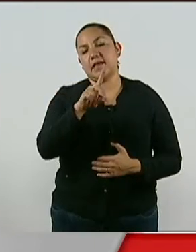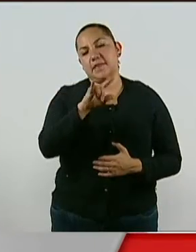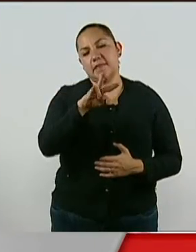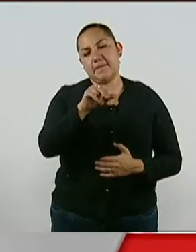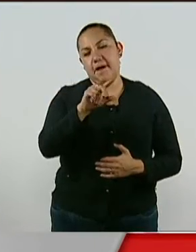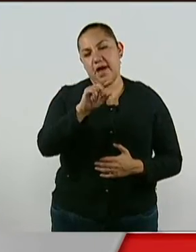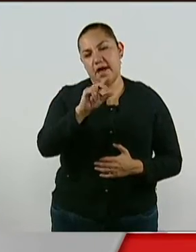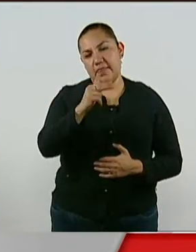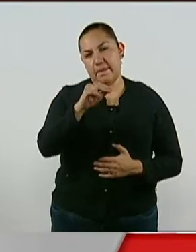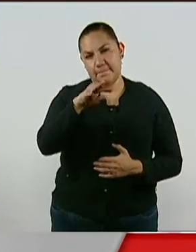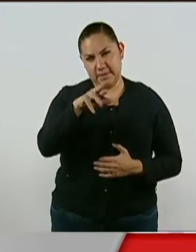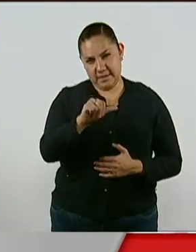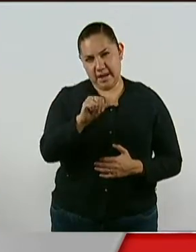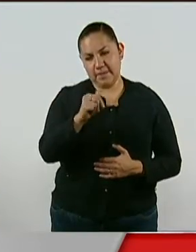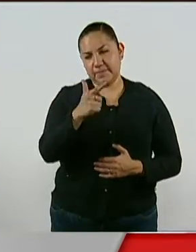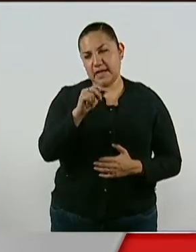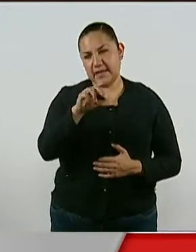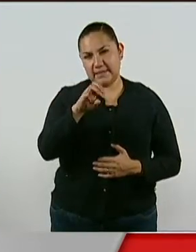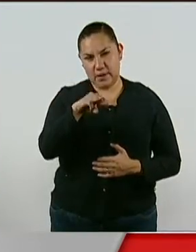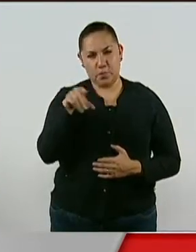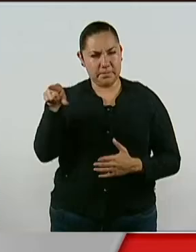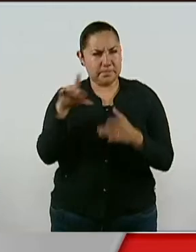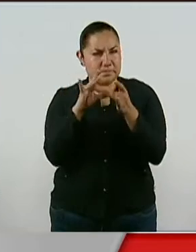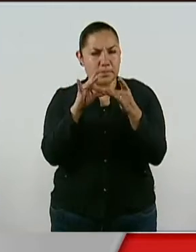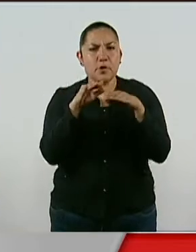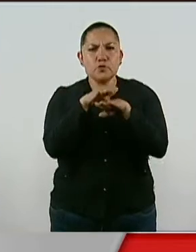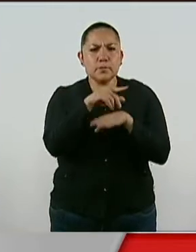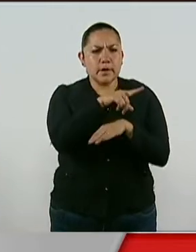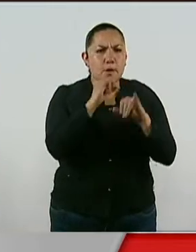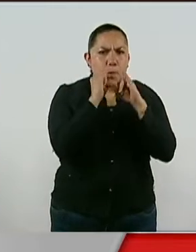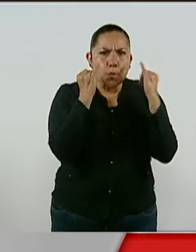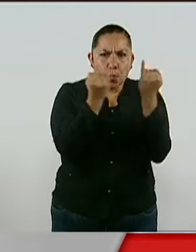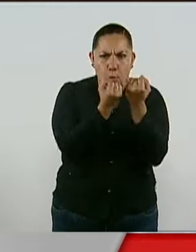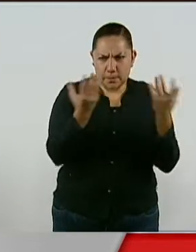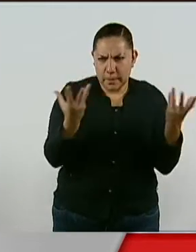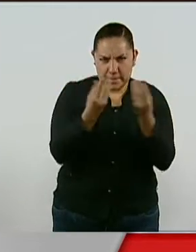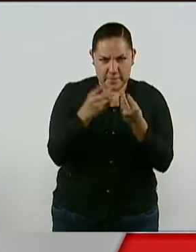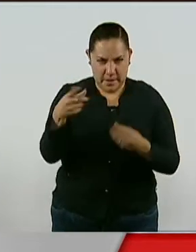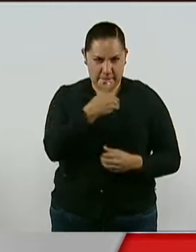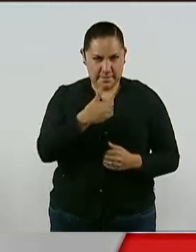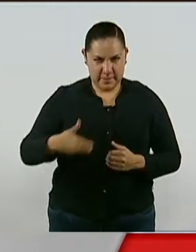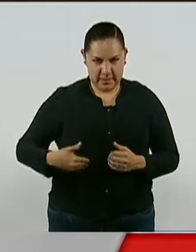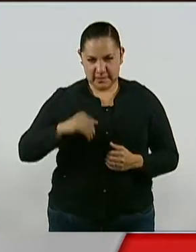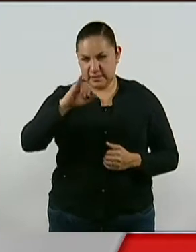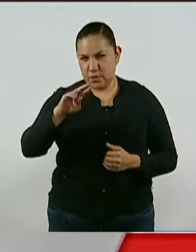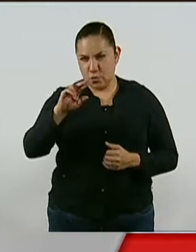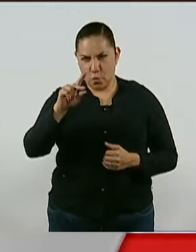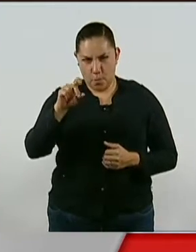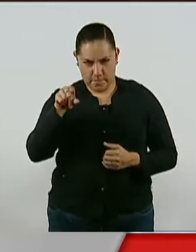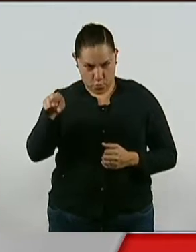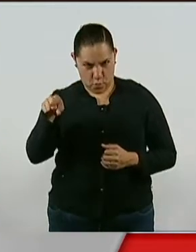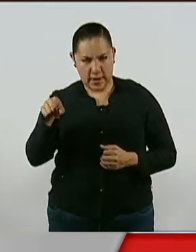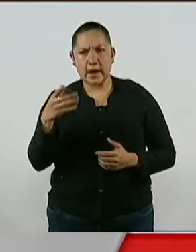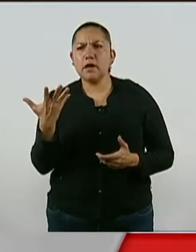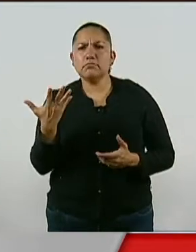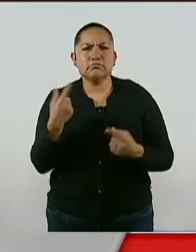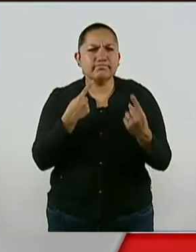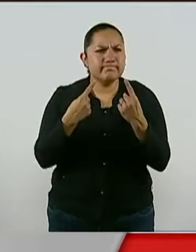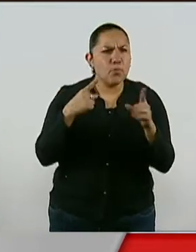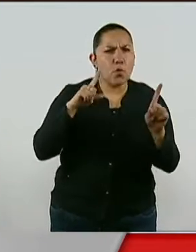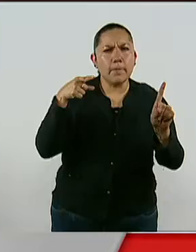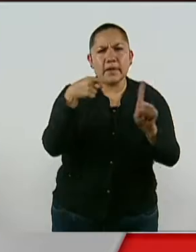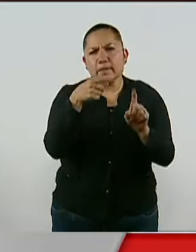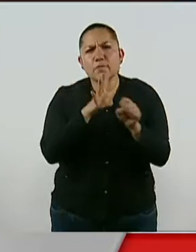Gastelum, se refirió al objetivo de la reunión que sostuvieron con el presidente de la Junta de Coordinación Política. Expuso algunos